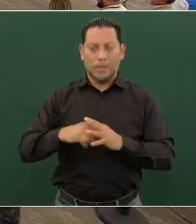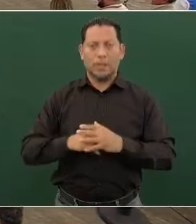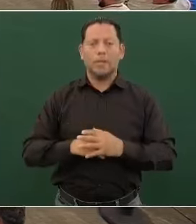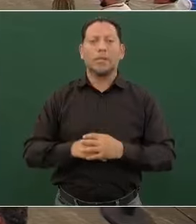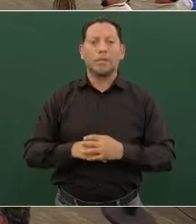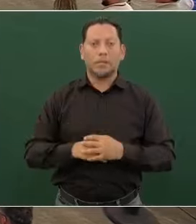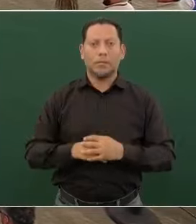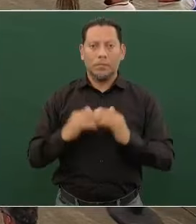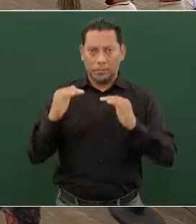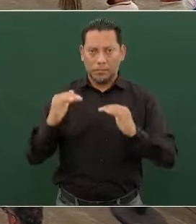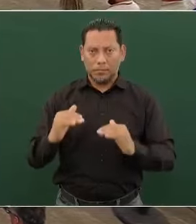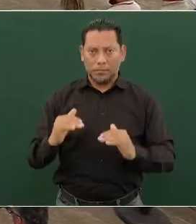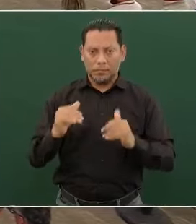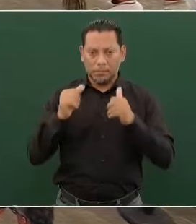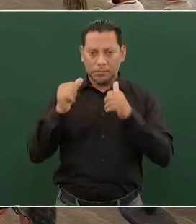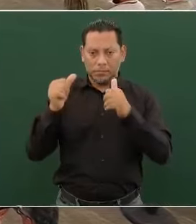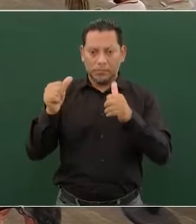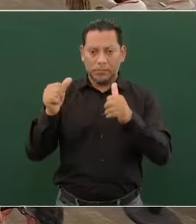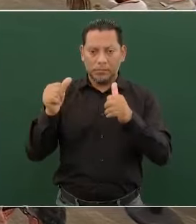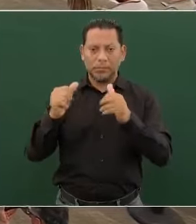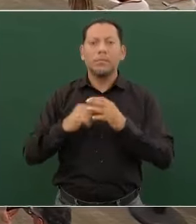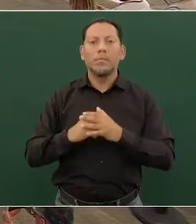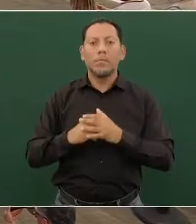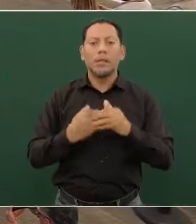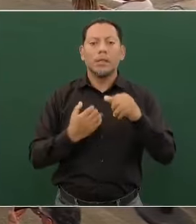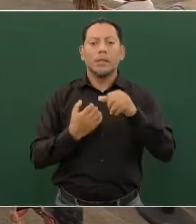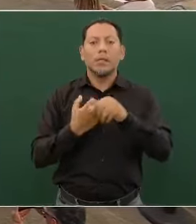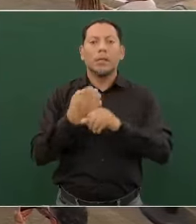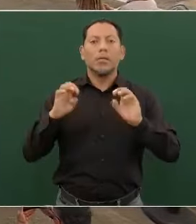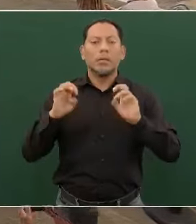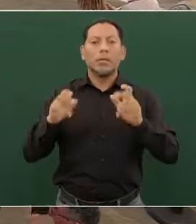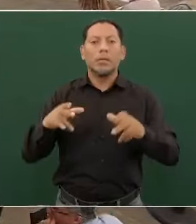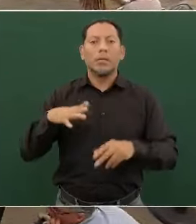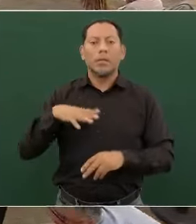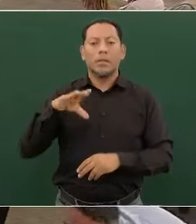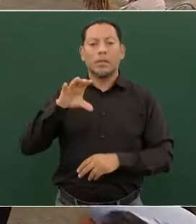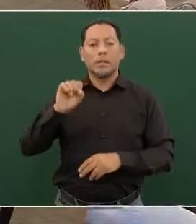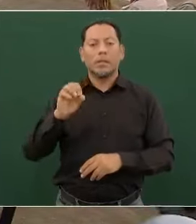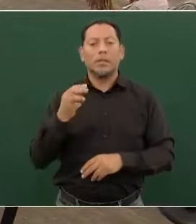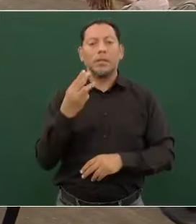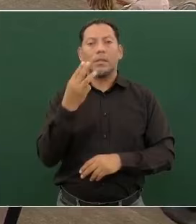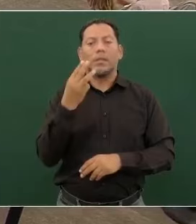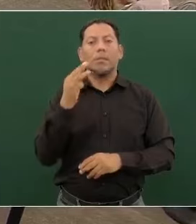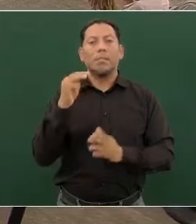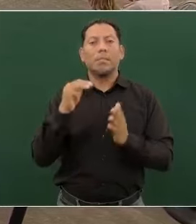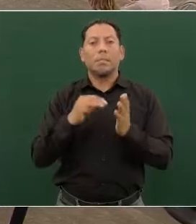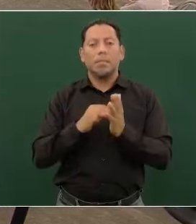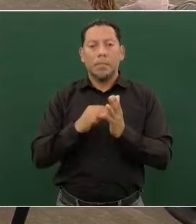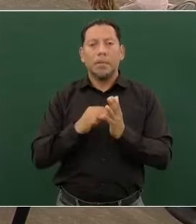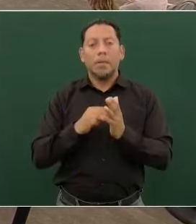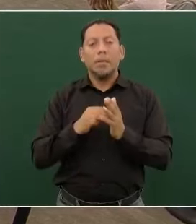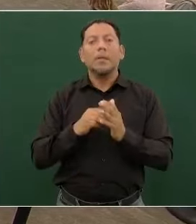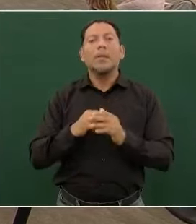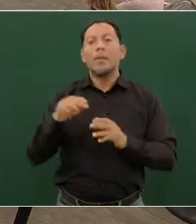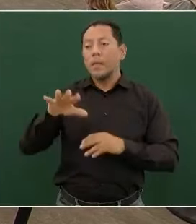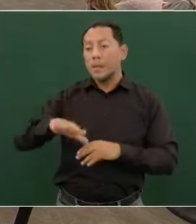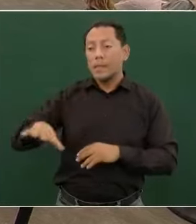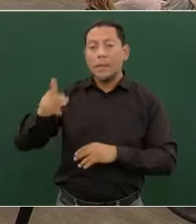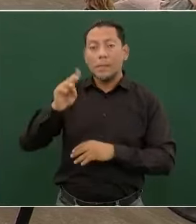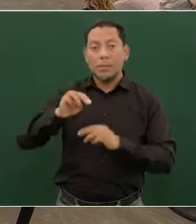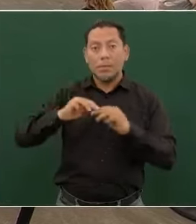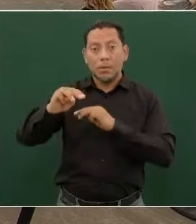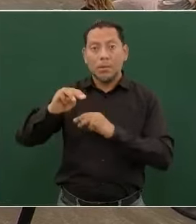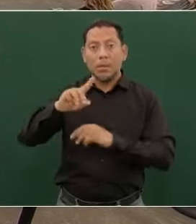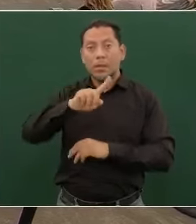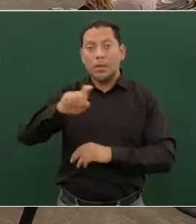La que sigue, por favor. El estado de Chiapas tiene 73 mil 311 kilómetros cuadrados, 124